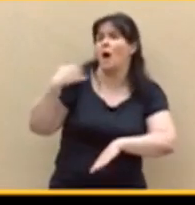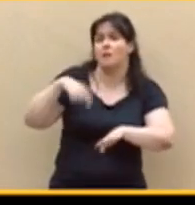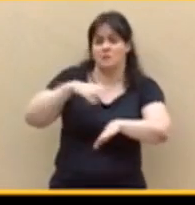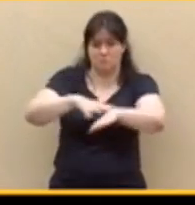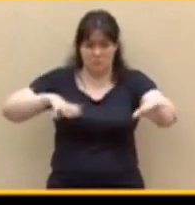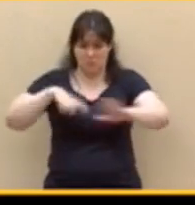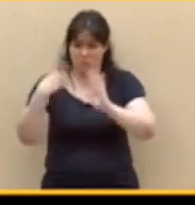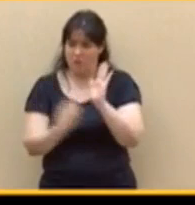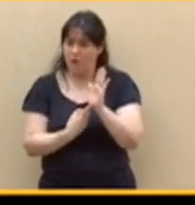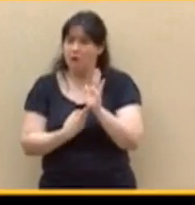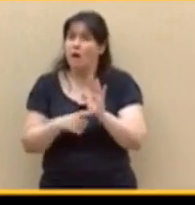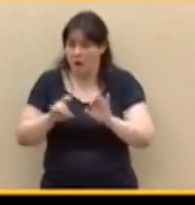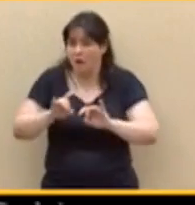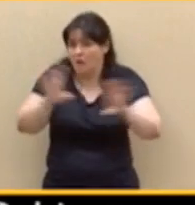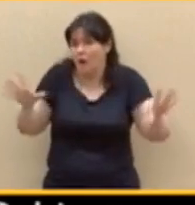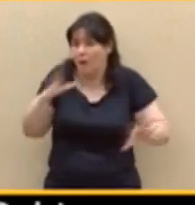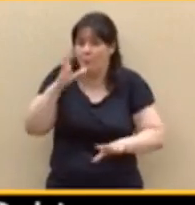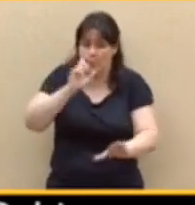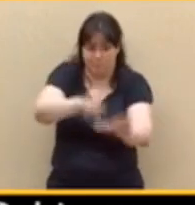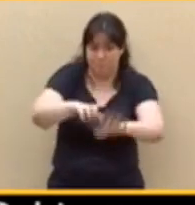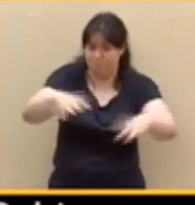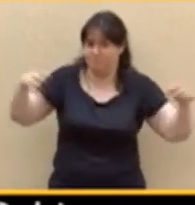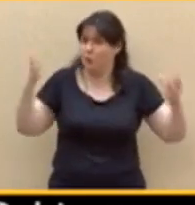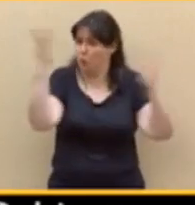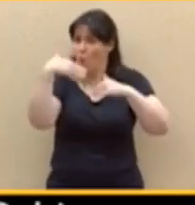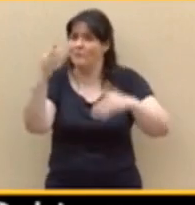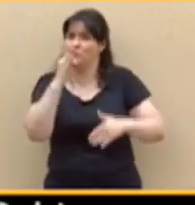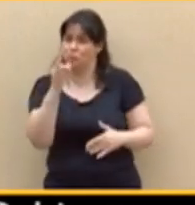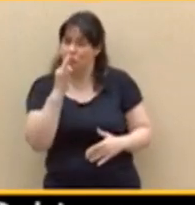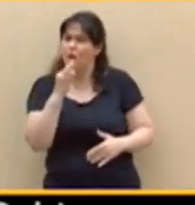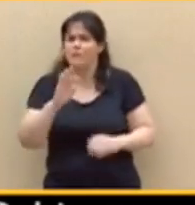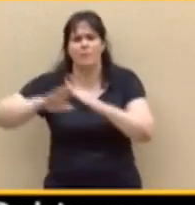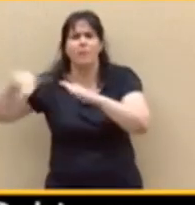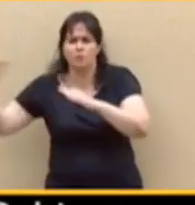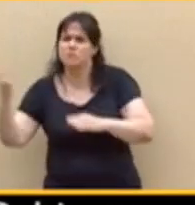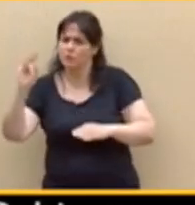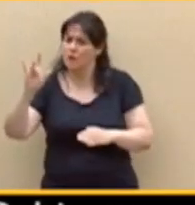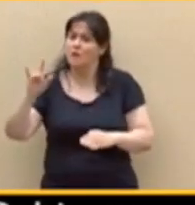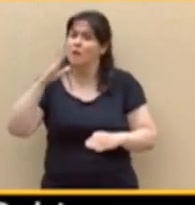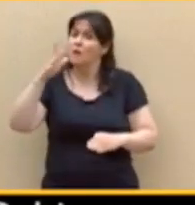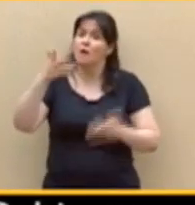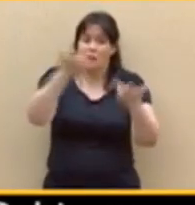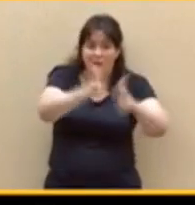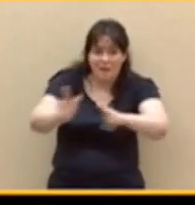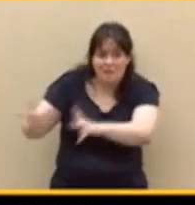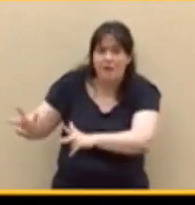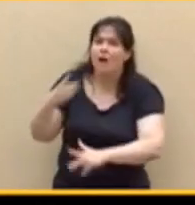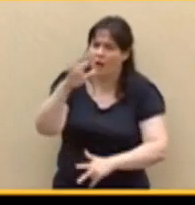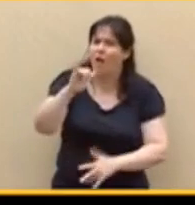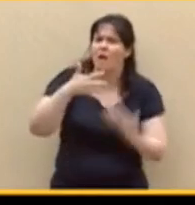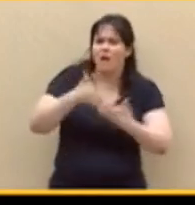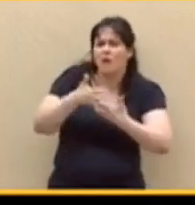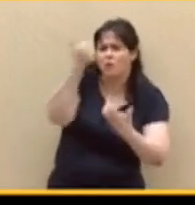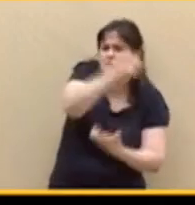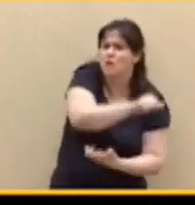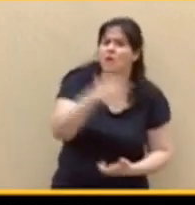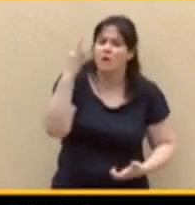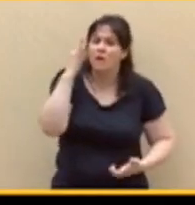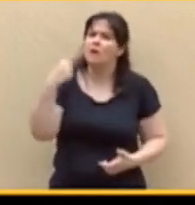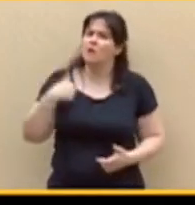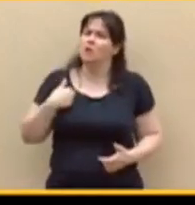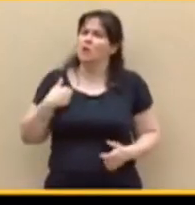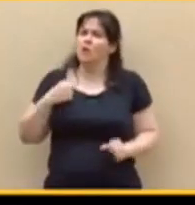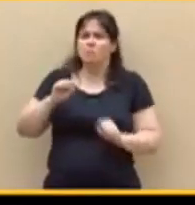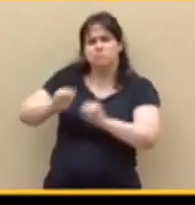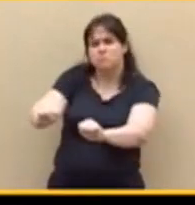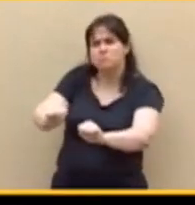en este hemiciclo, pero desde fuera ya lo creo que lo hacíamos. En esta bancada tiene ustedes a luchadores y luchadoras que estaban poniendo su cuerpo para parar los desahucios